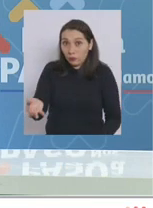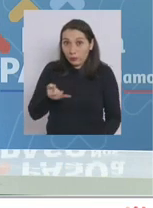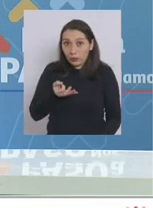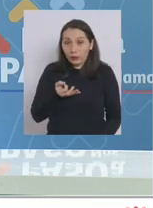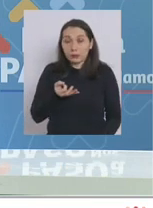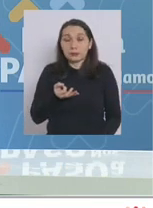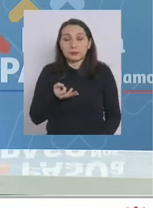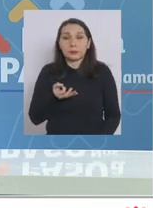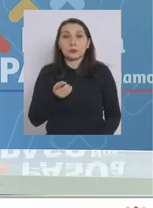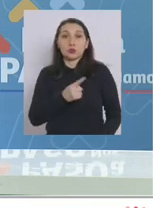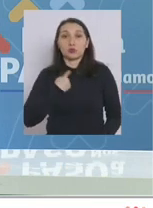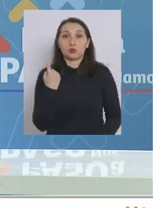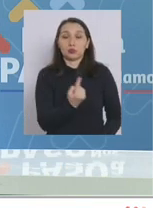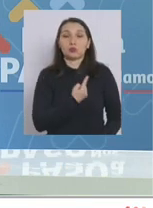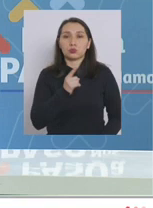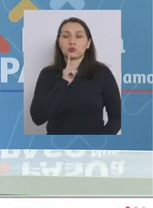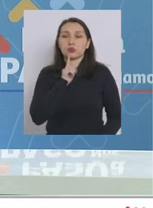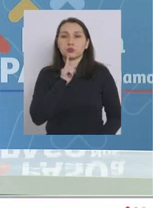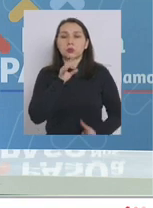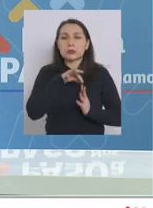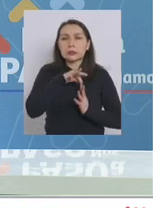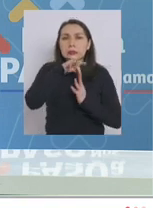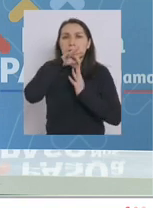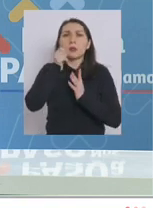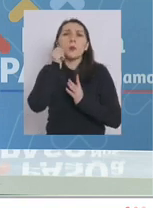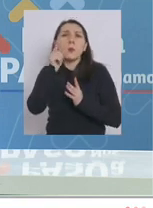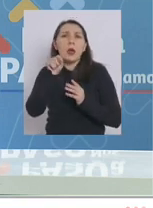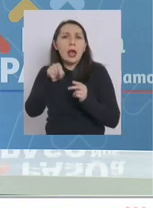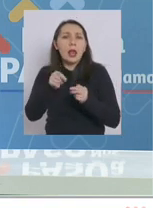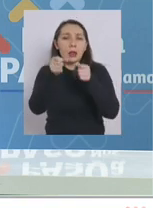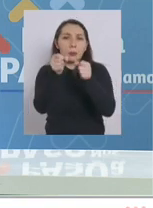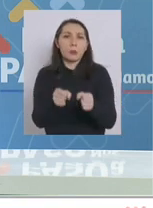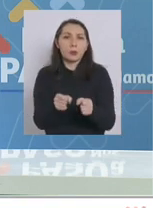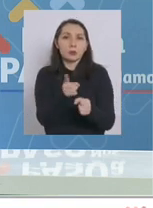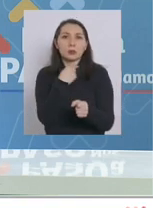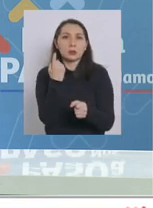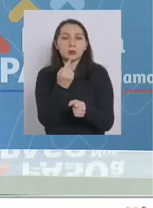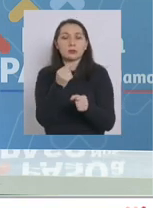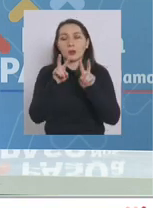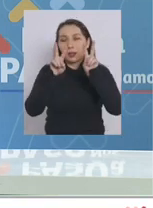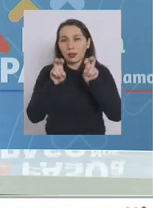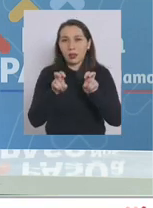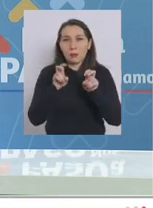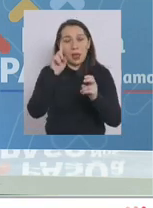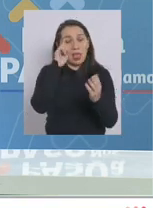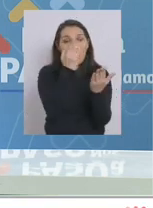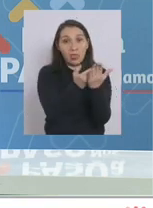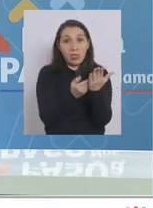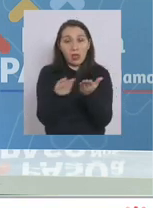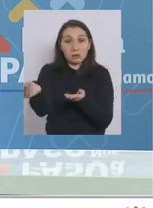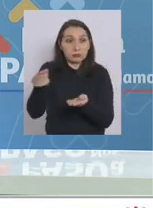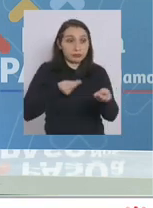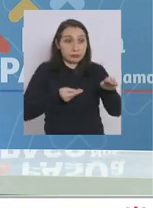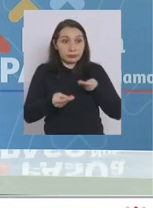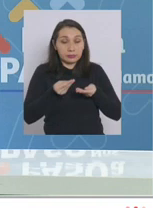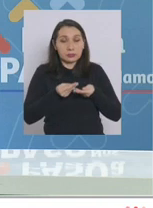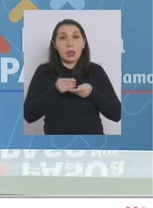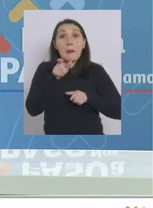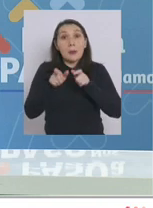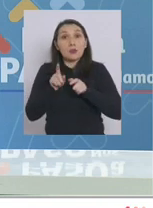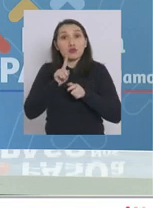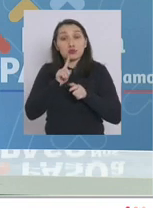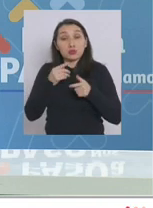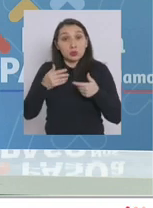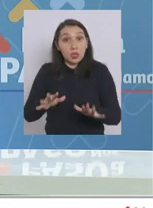está hablando nosotros estamos priorizando ver la posibilidad de que en relación a las propuestas que recibimos que las personas que tengan